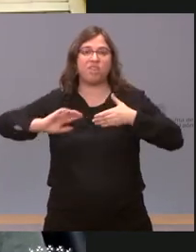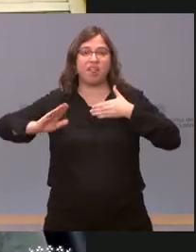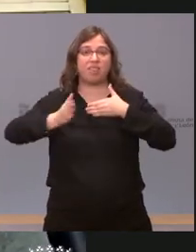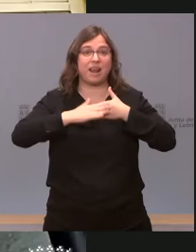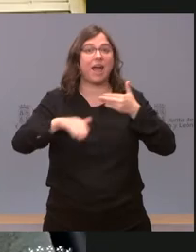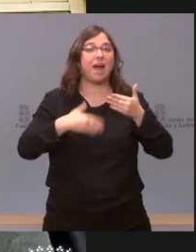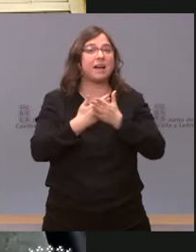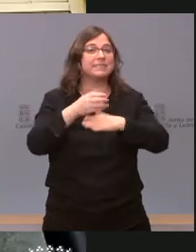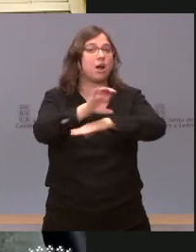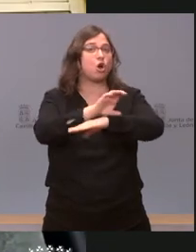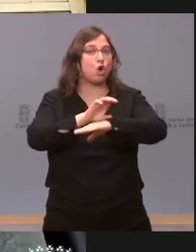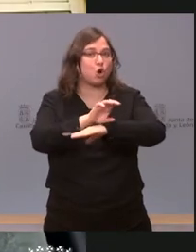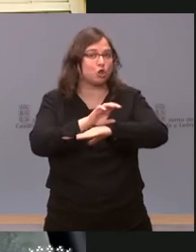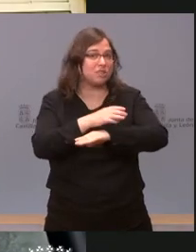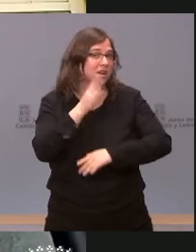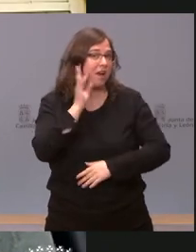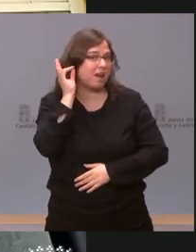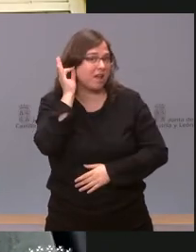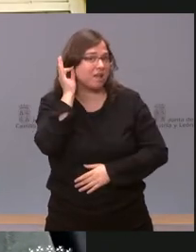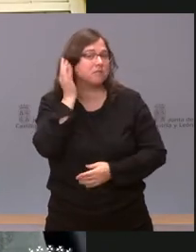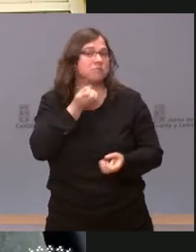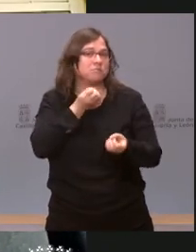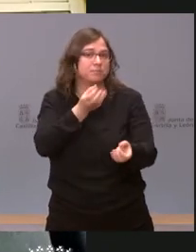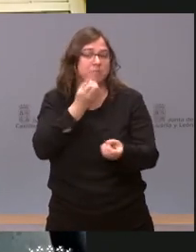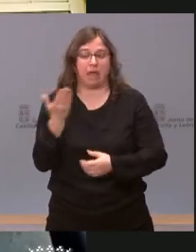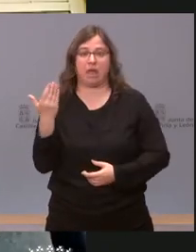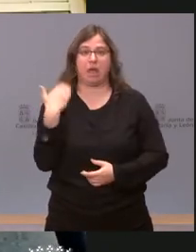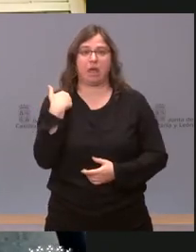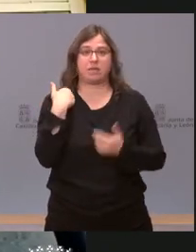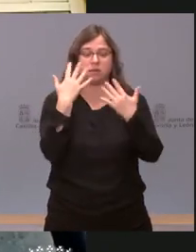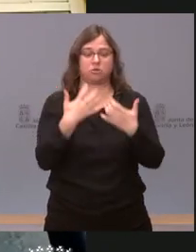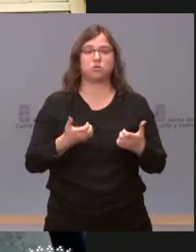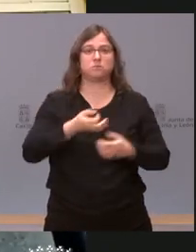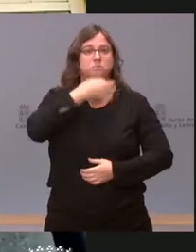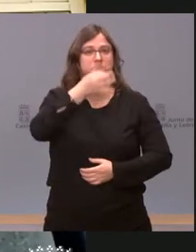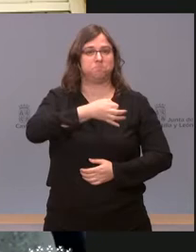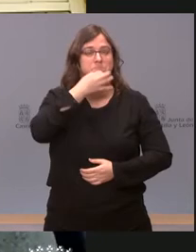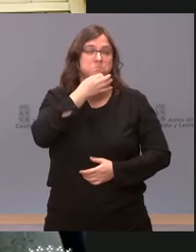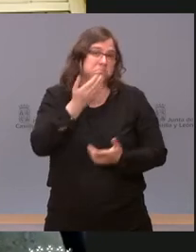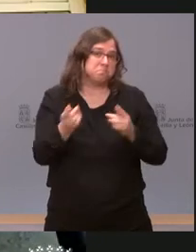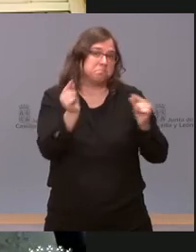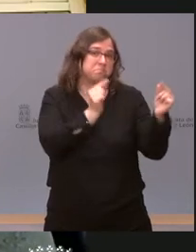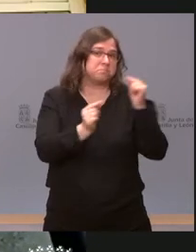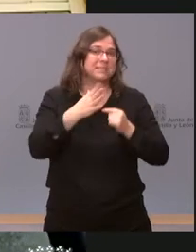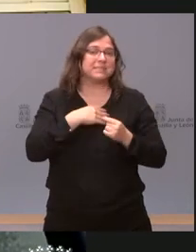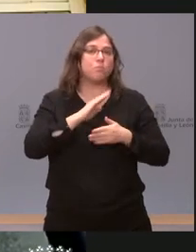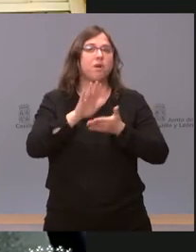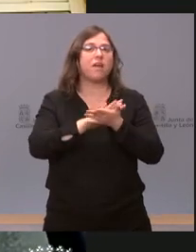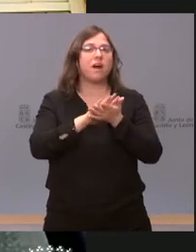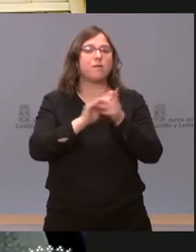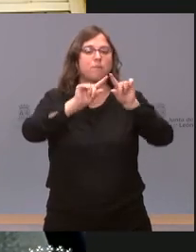consejera dejó caer en su comparecencia ayer ante las Cortes que estaba sobre la mesa. Habla de